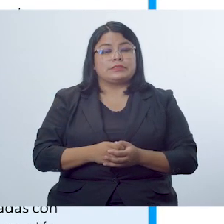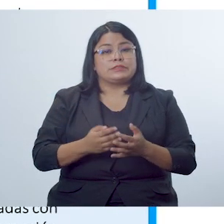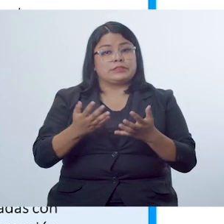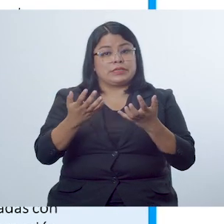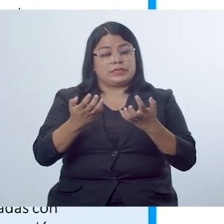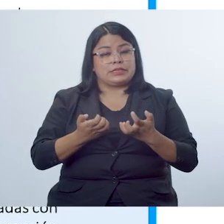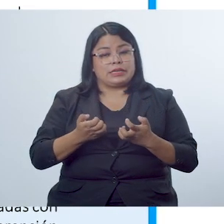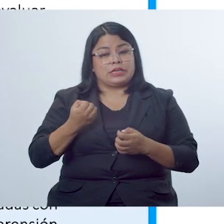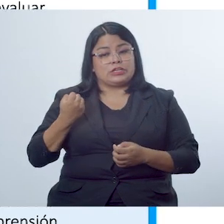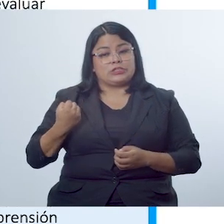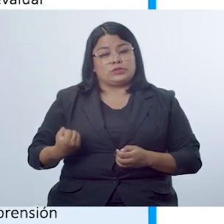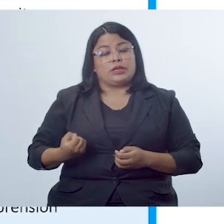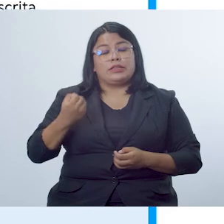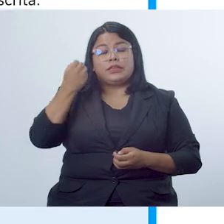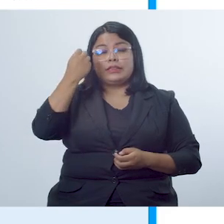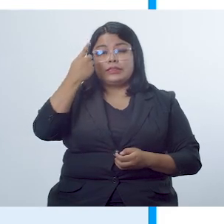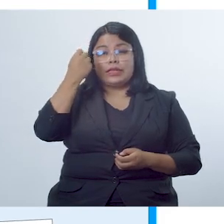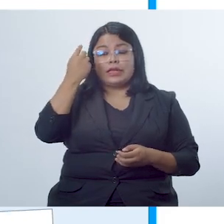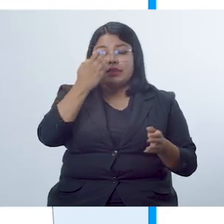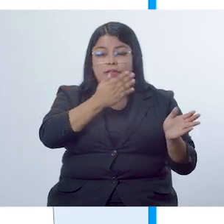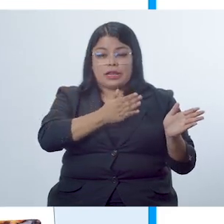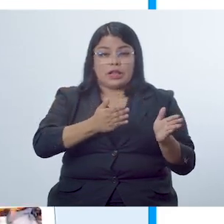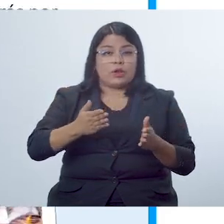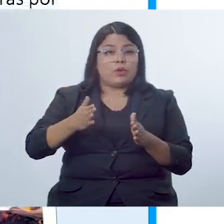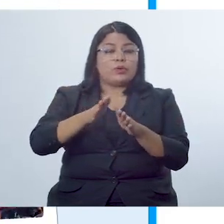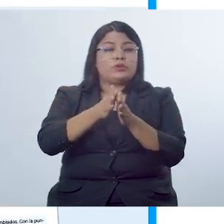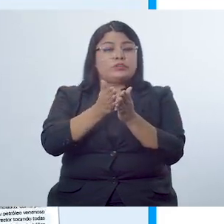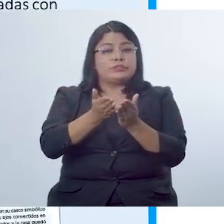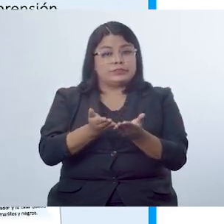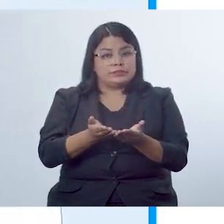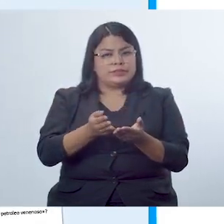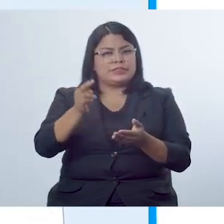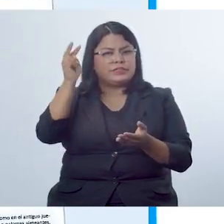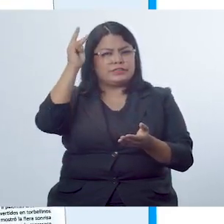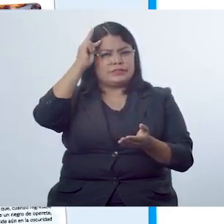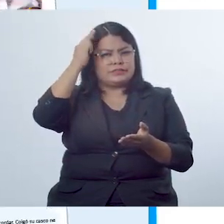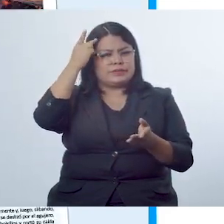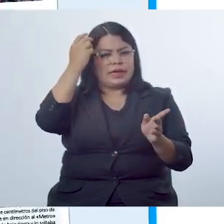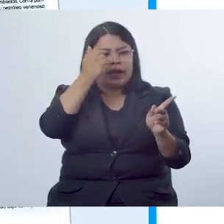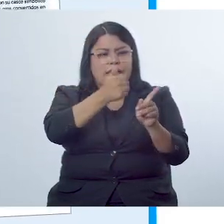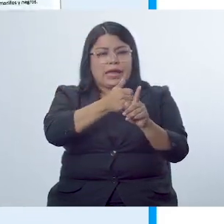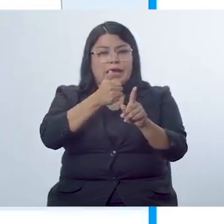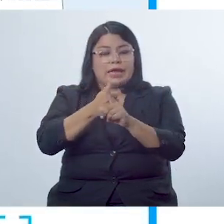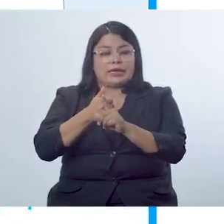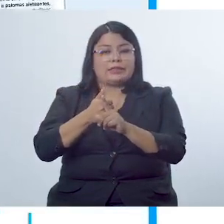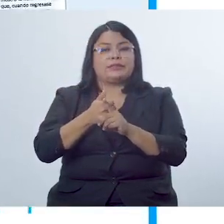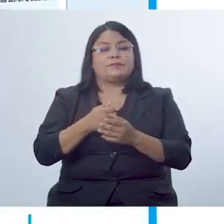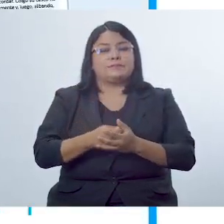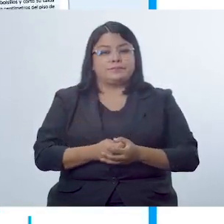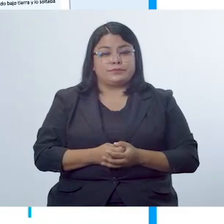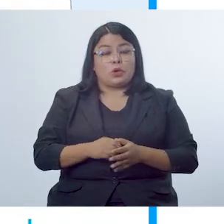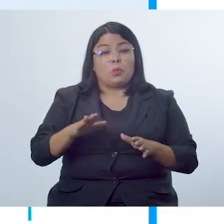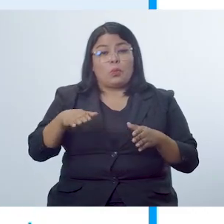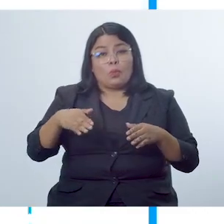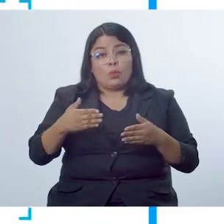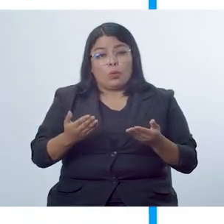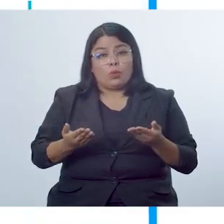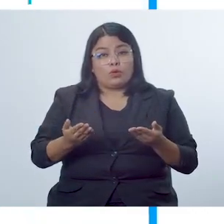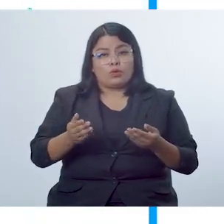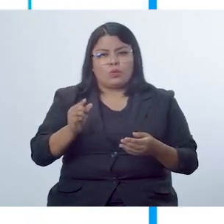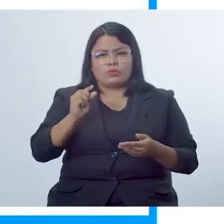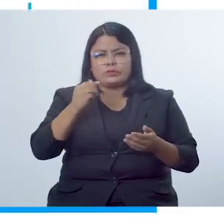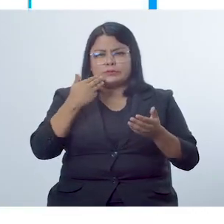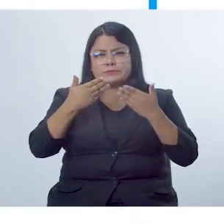pretende que el estudiantado comprenda la estructura del libro y qué significa cada uno de los apartados, ya que llevan una